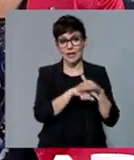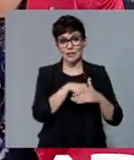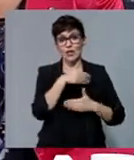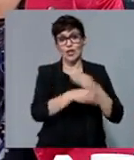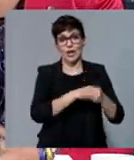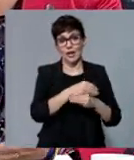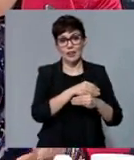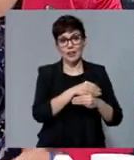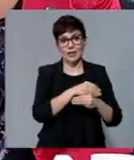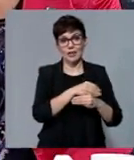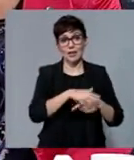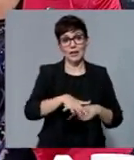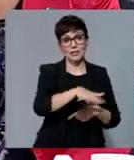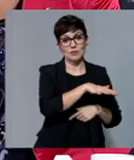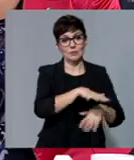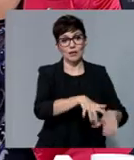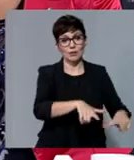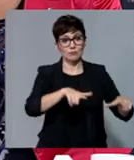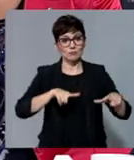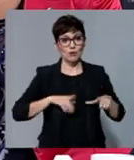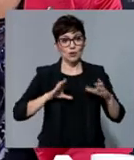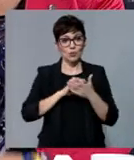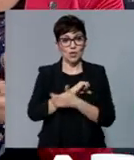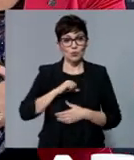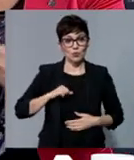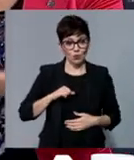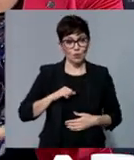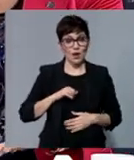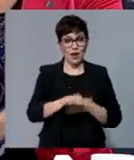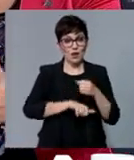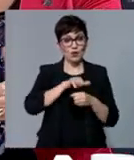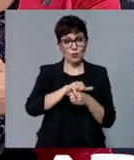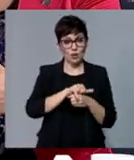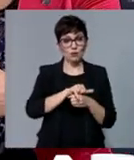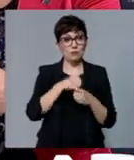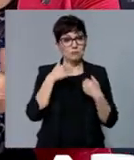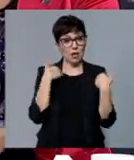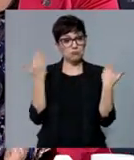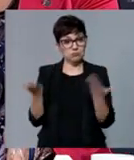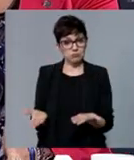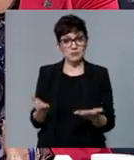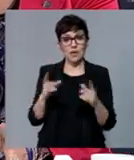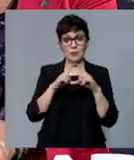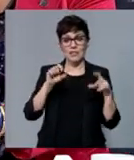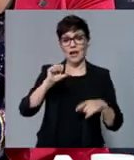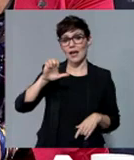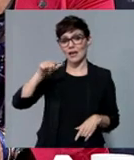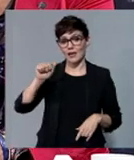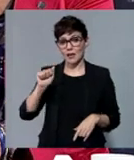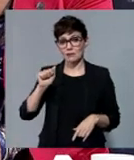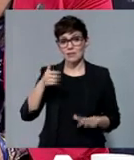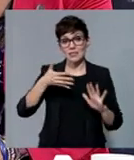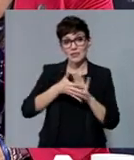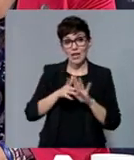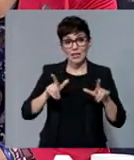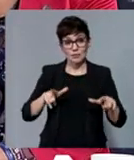dejaran el espacio a la comunidad del antiguo aeropuerto de San Javier y AENA ya lo ha cedido, por lo tanto, uno de los requisitos es que el espacio